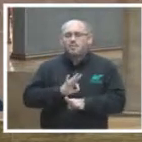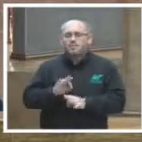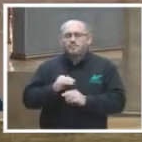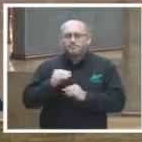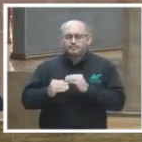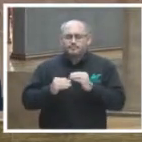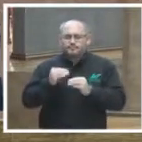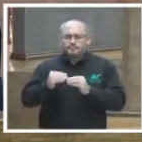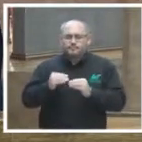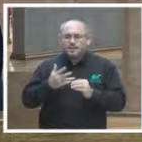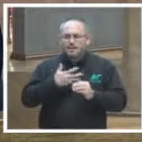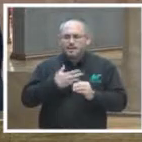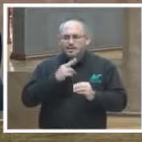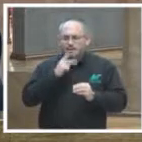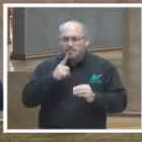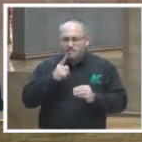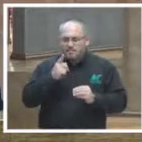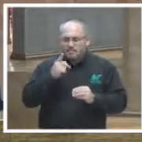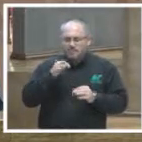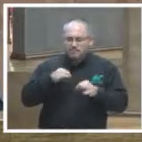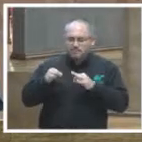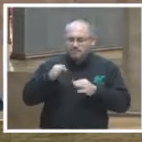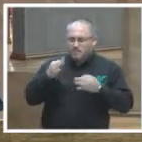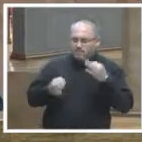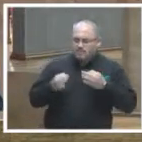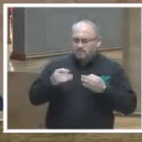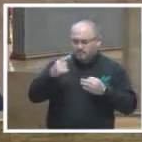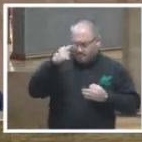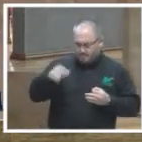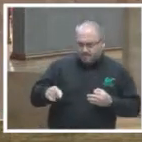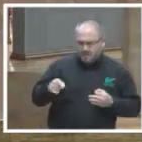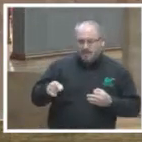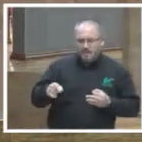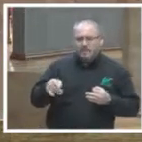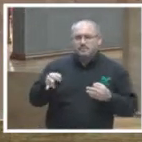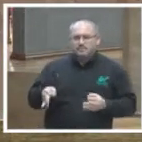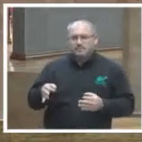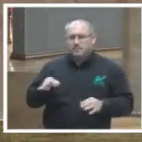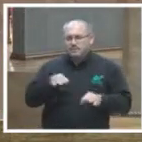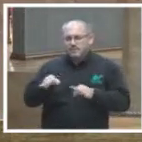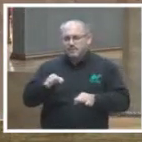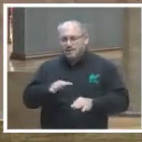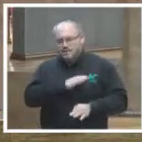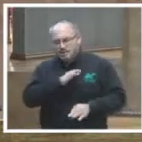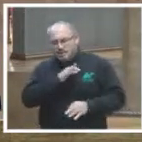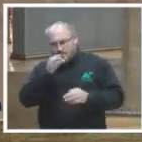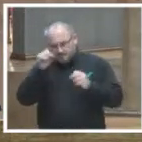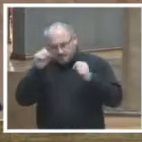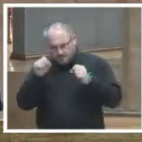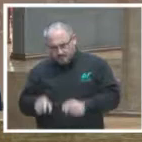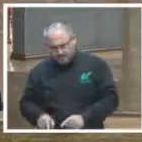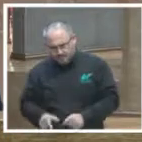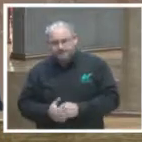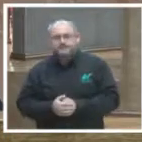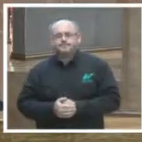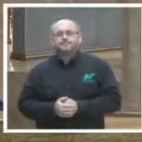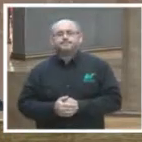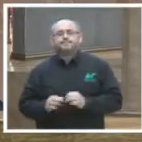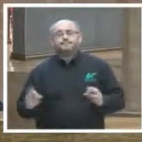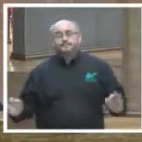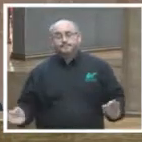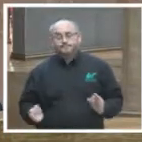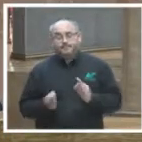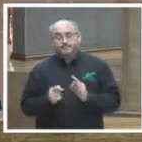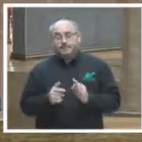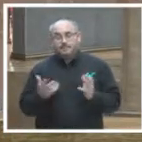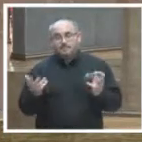en resultados de justicia más eficiente, eficaz y de calidad. Este acercamiento con la ciudadanía